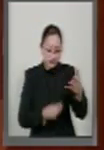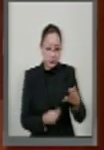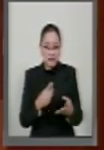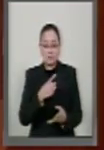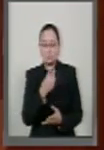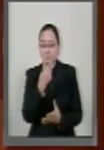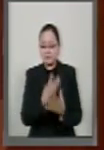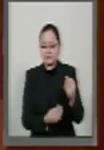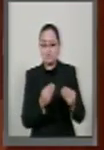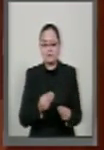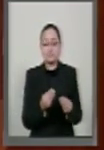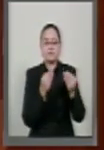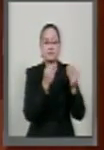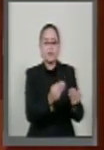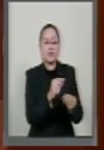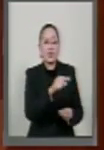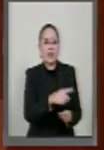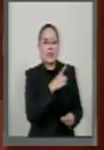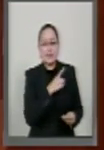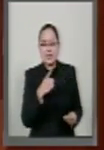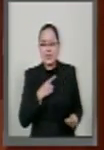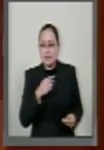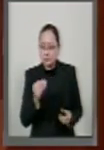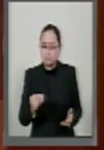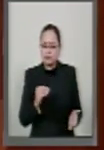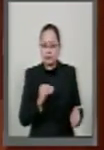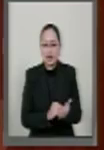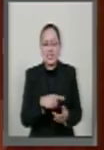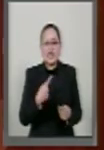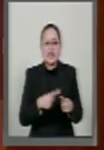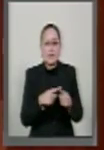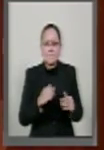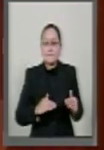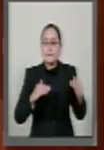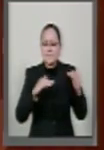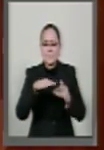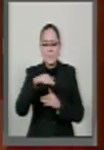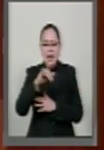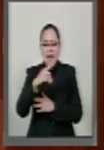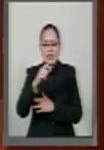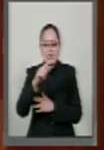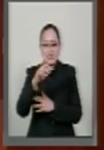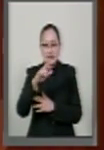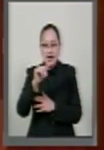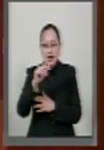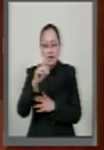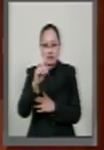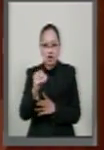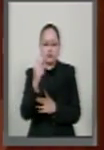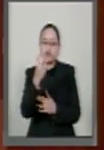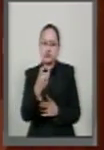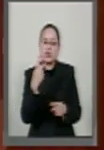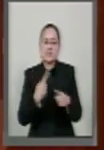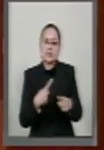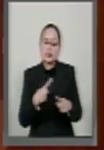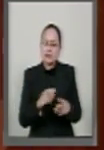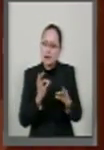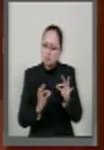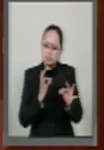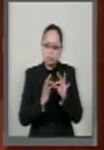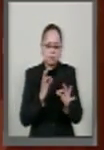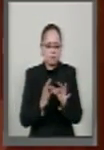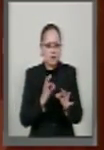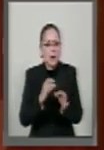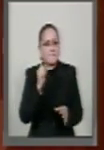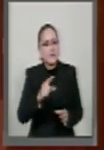Judicatura deberán de estar integradas por magistrados de circuito que hayan satisfecho los requisitos que contempla la carrera